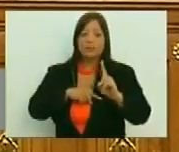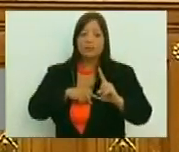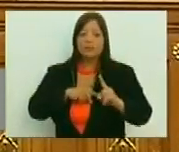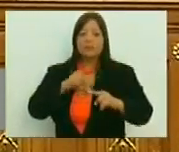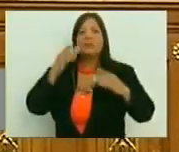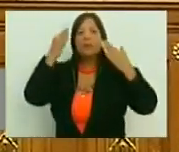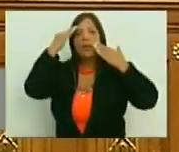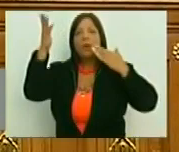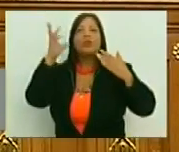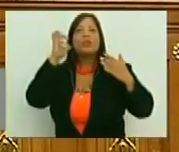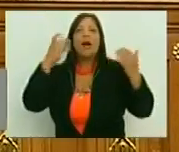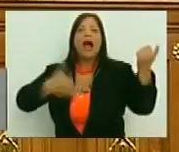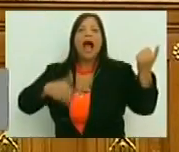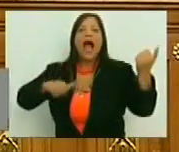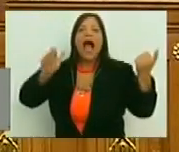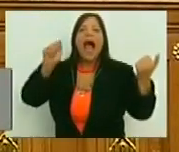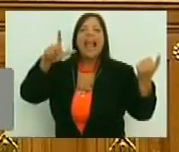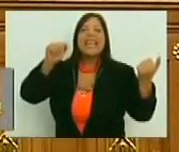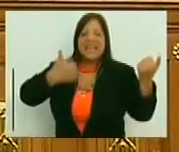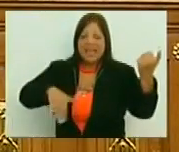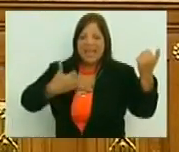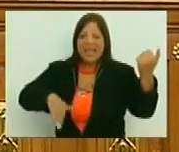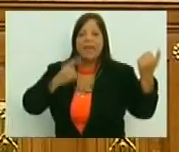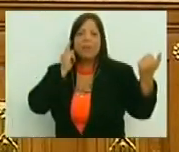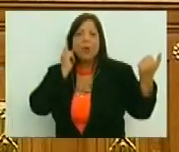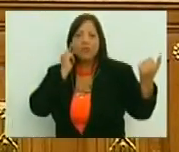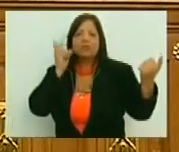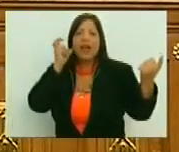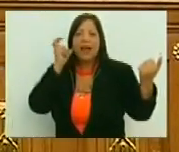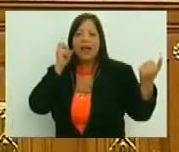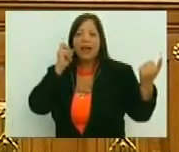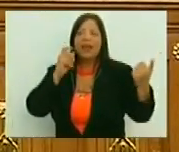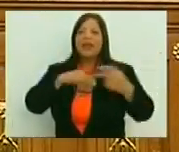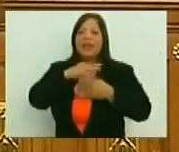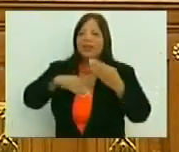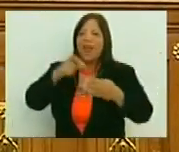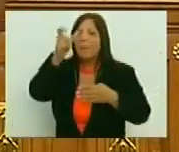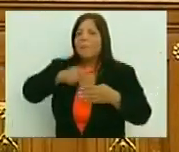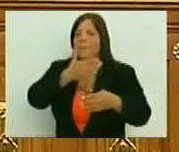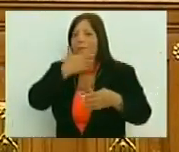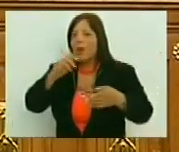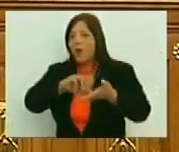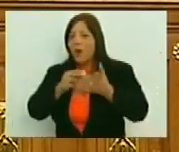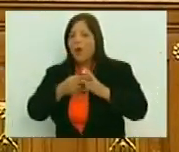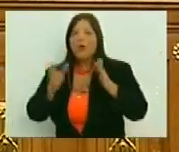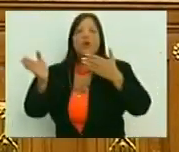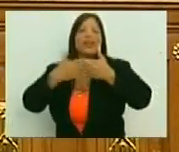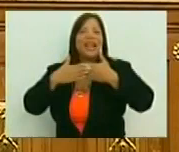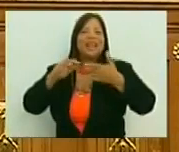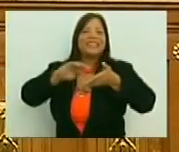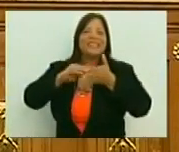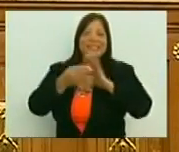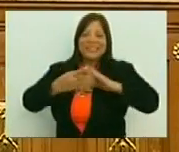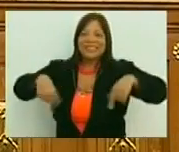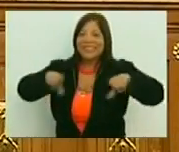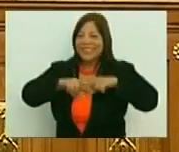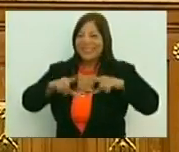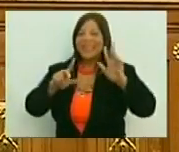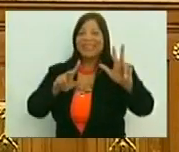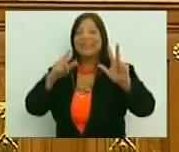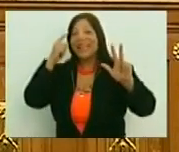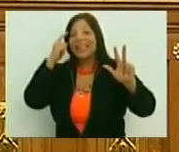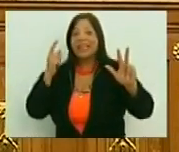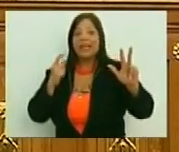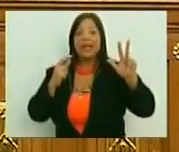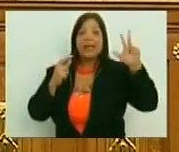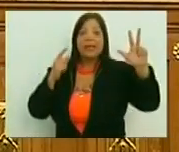ni escuchar a la primera, te va a hacer revolucionario, te va a hacer mejor gente, lo vas a encerrar en una casa, en un ejercicio, tiene tres días, solo,